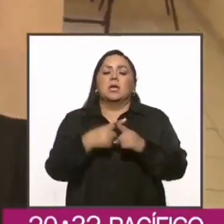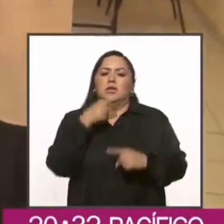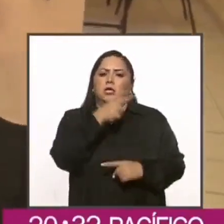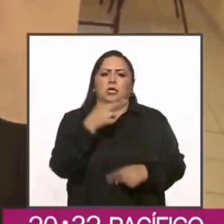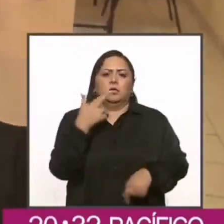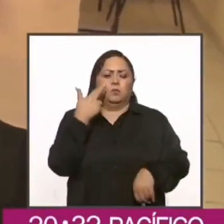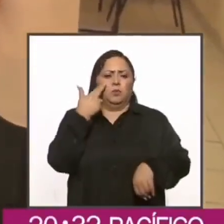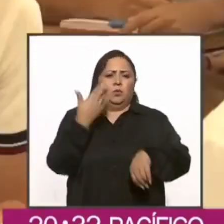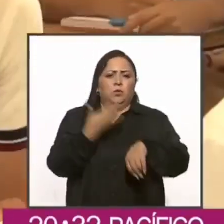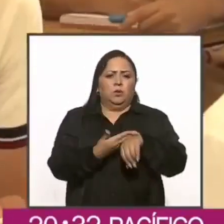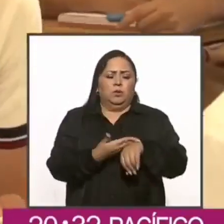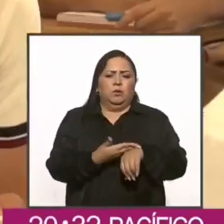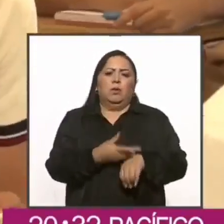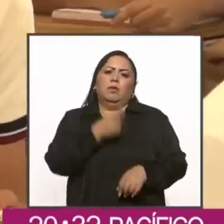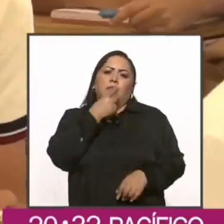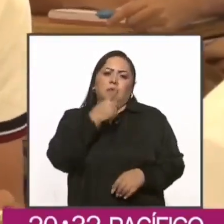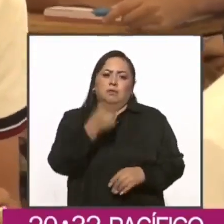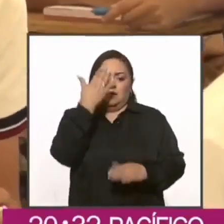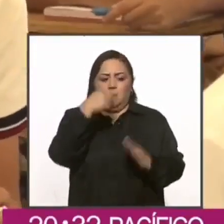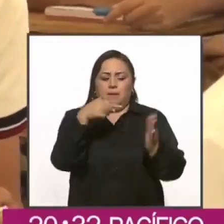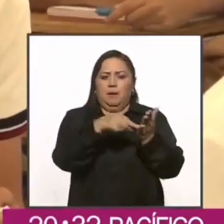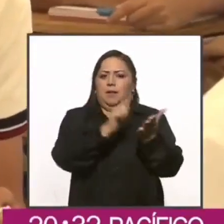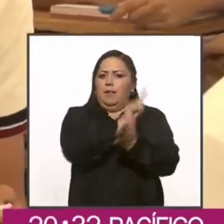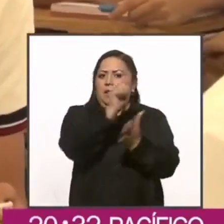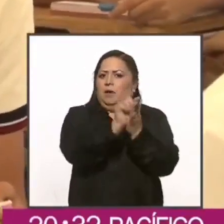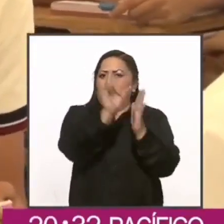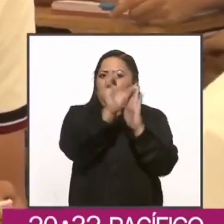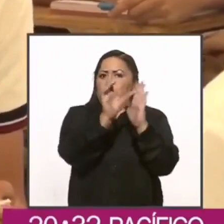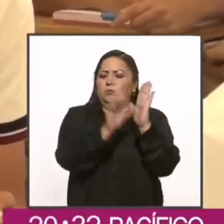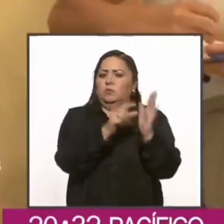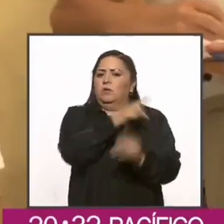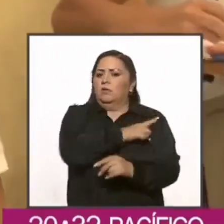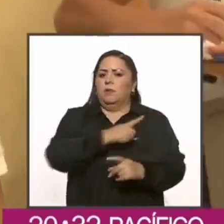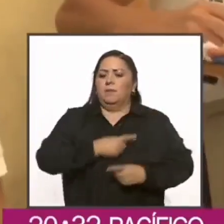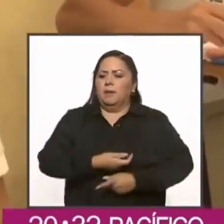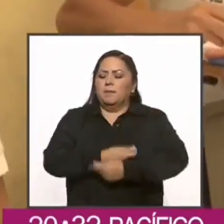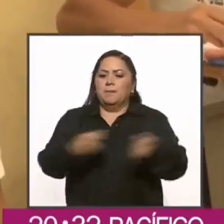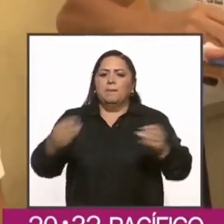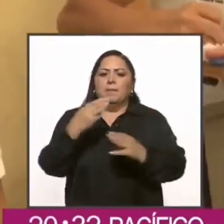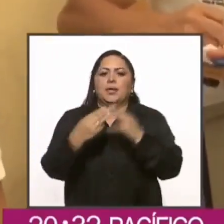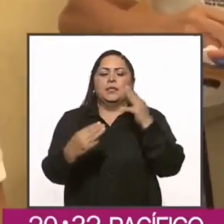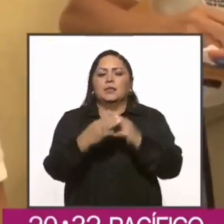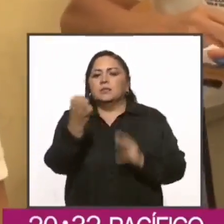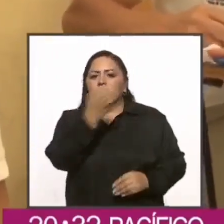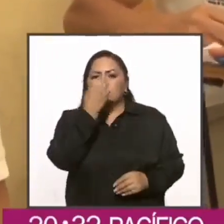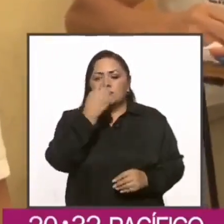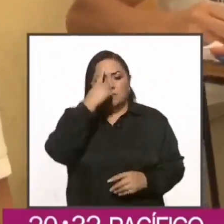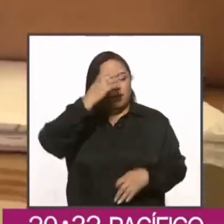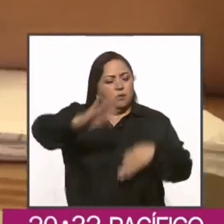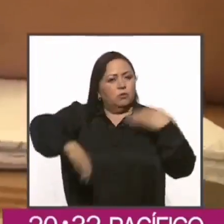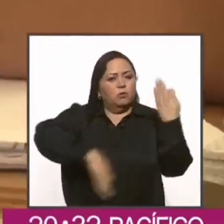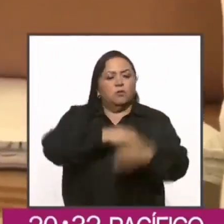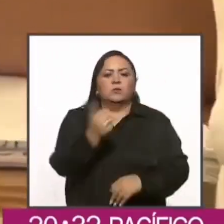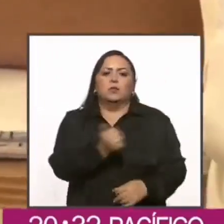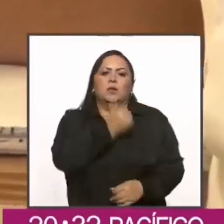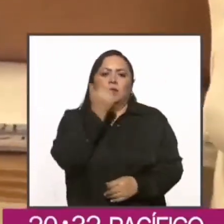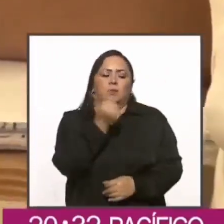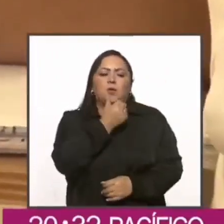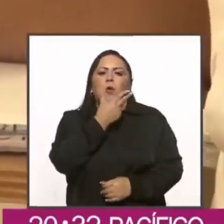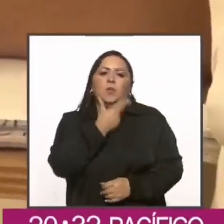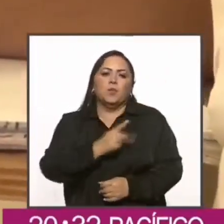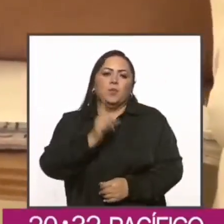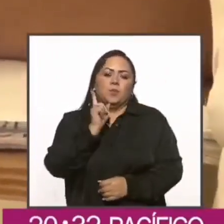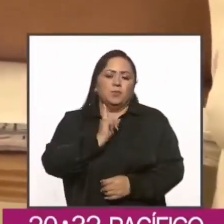responsable, según lo establecido en la Constitución, de hacer llegar los materiales educativos a todos los alumnos y